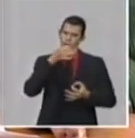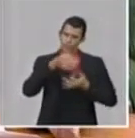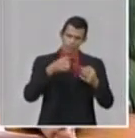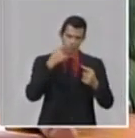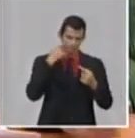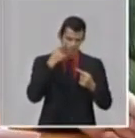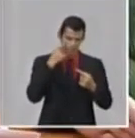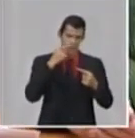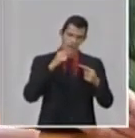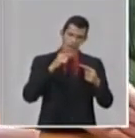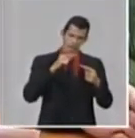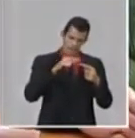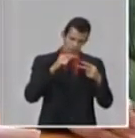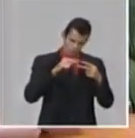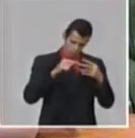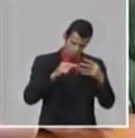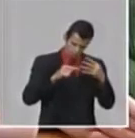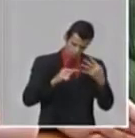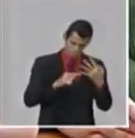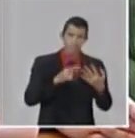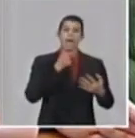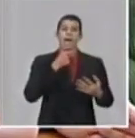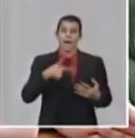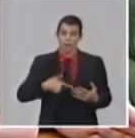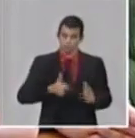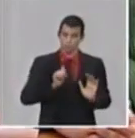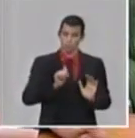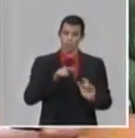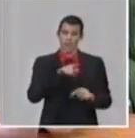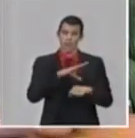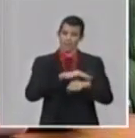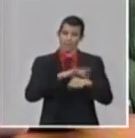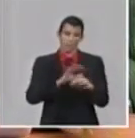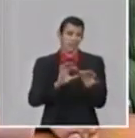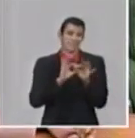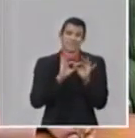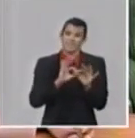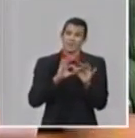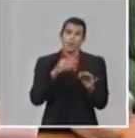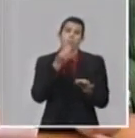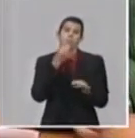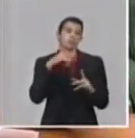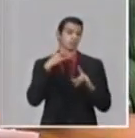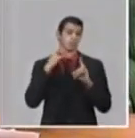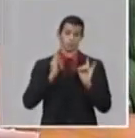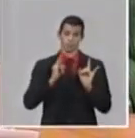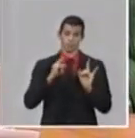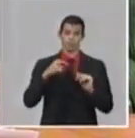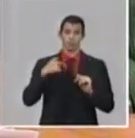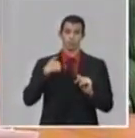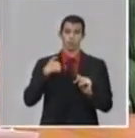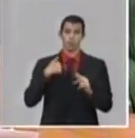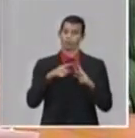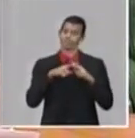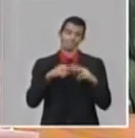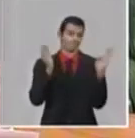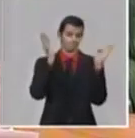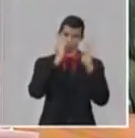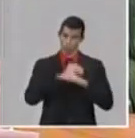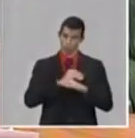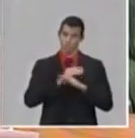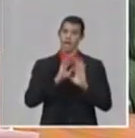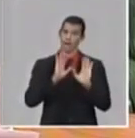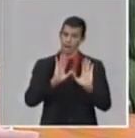lógicamente porque el paciente está en un estado que no comprende qué está pasando, qué es lo que va a suceder y si el familiar da el